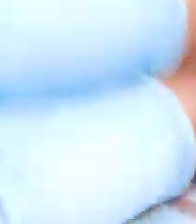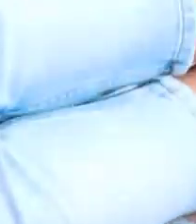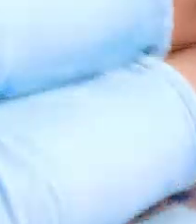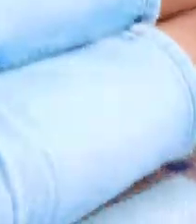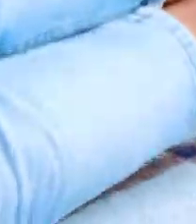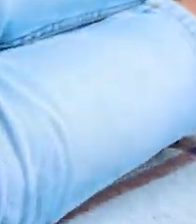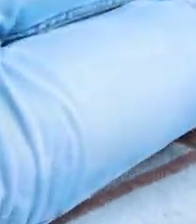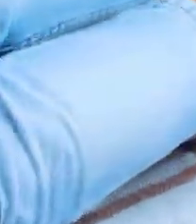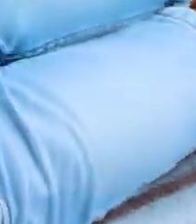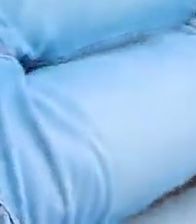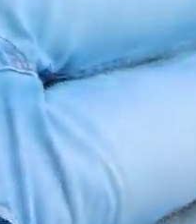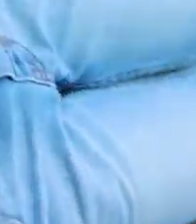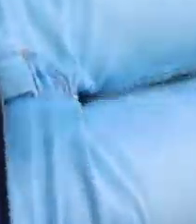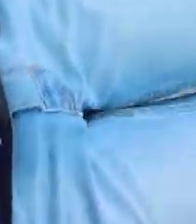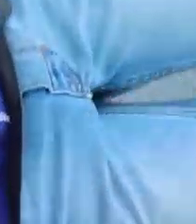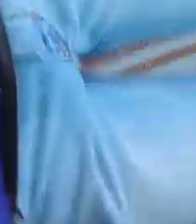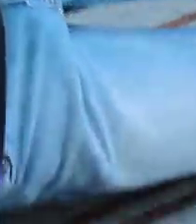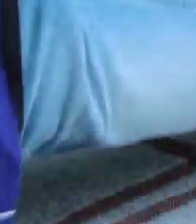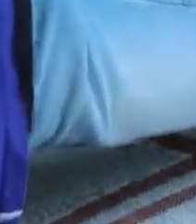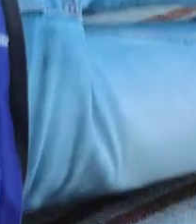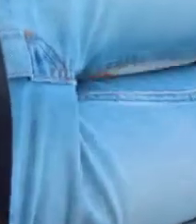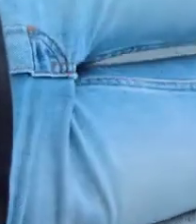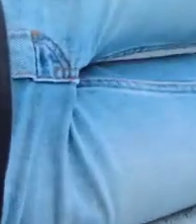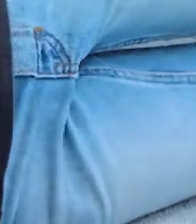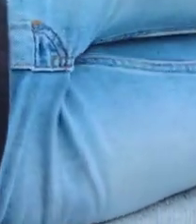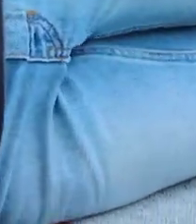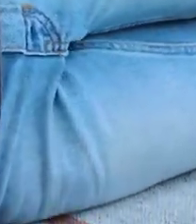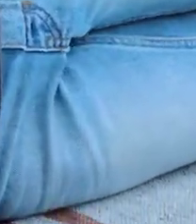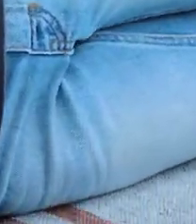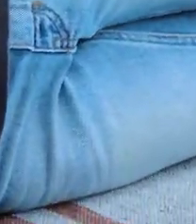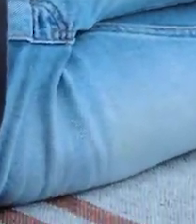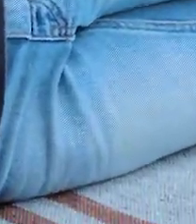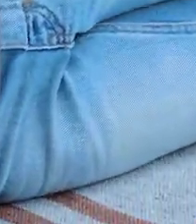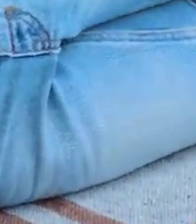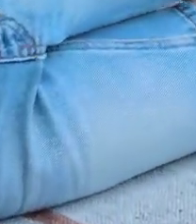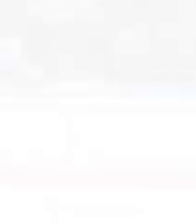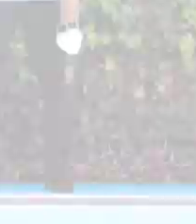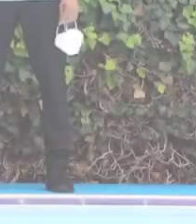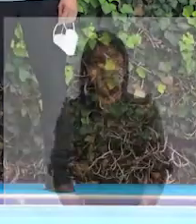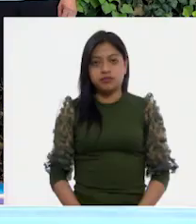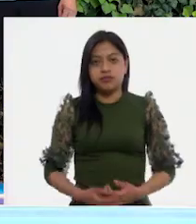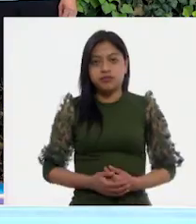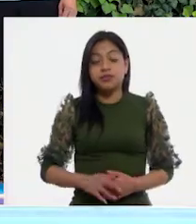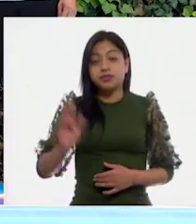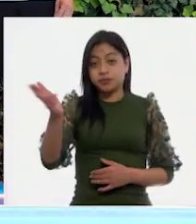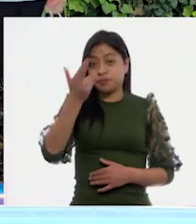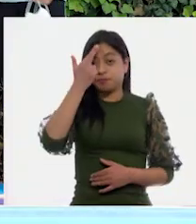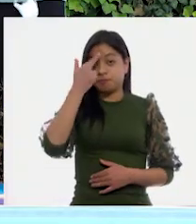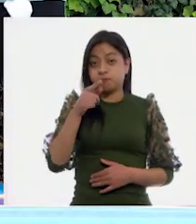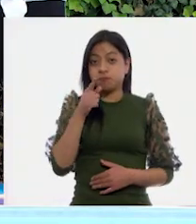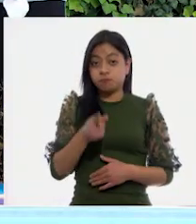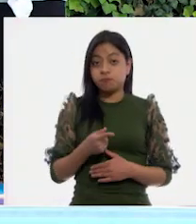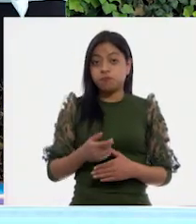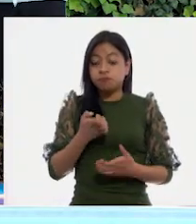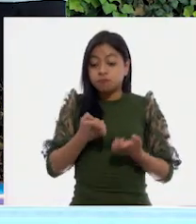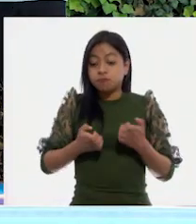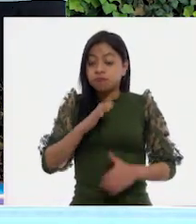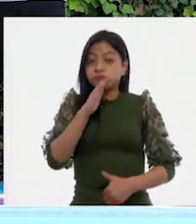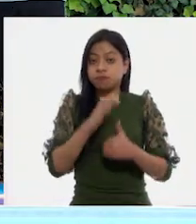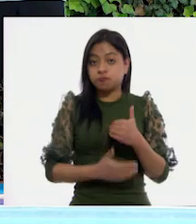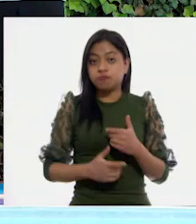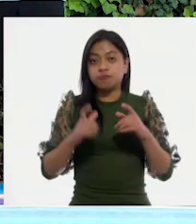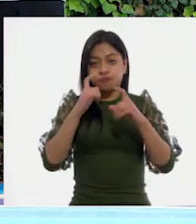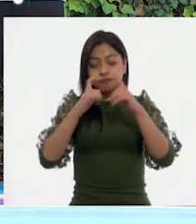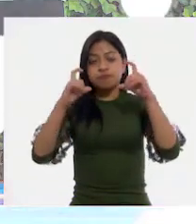costado. Tu mano al costado. Bien. Tres. Perfecto. Recuerda, al terminar la activación,